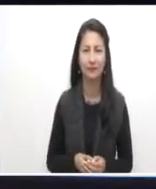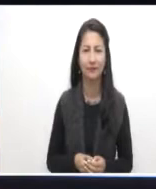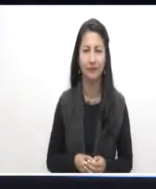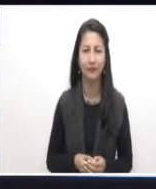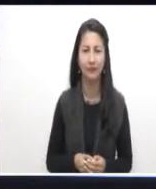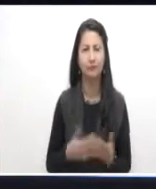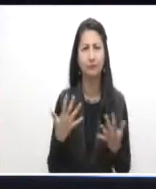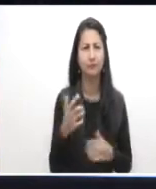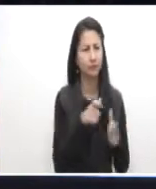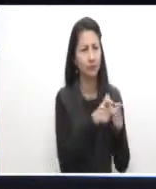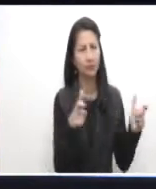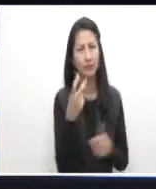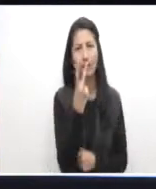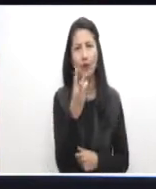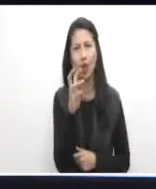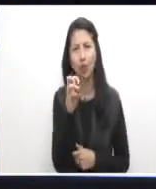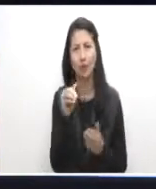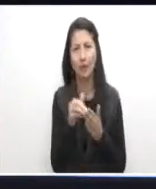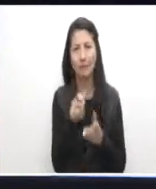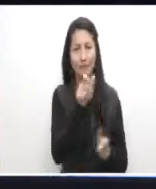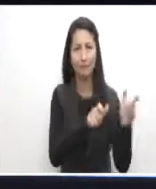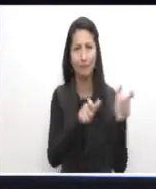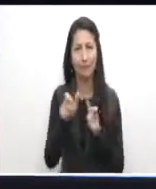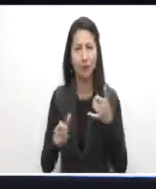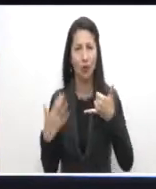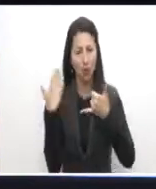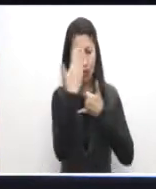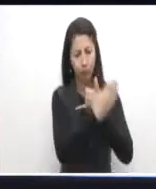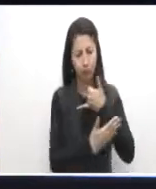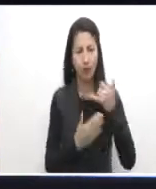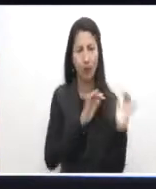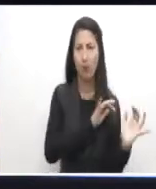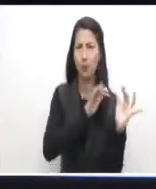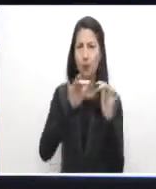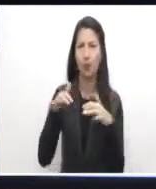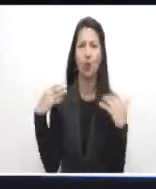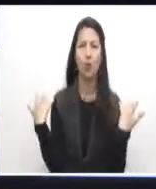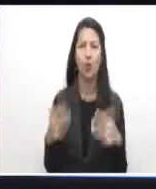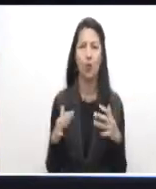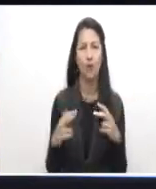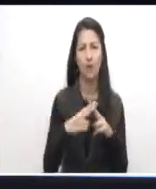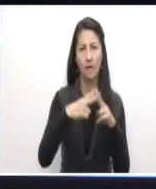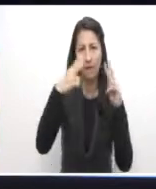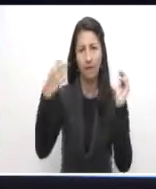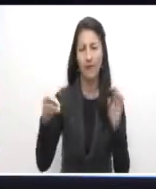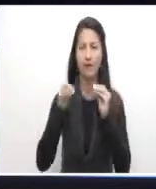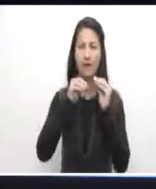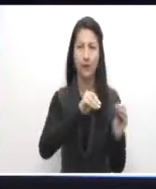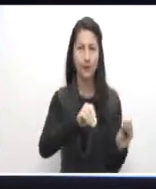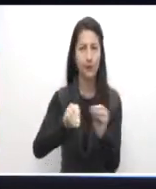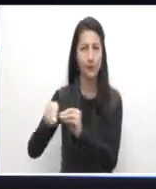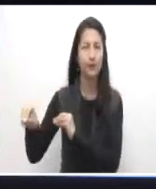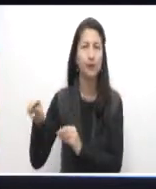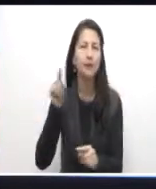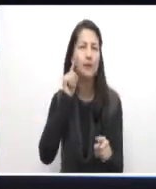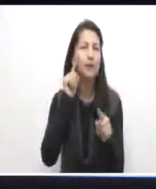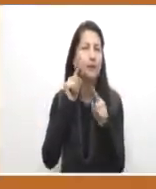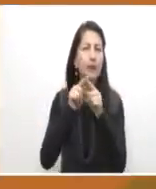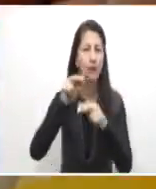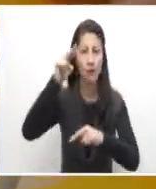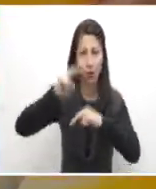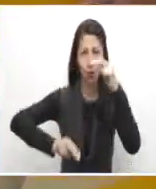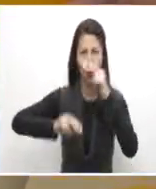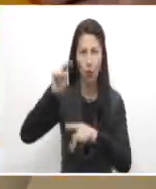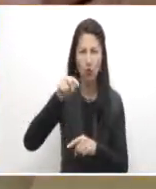Cerca de 28 mil personas de todo el país se dieron cita en la quinta versión de la Gran Feria de la Capacitación para especialistas de la